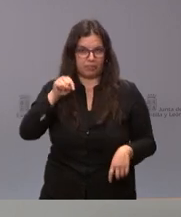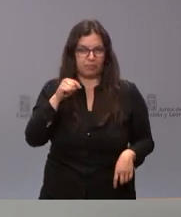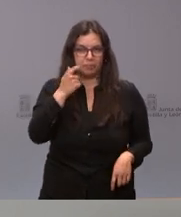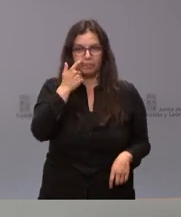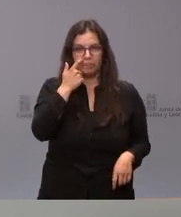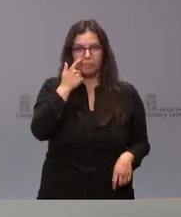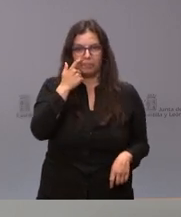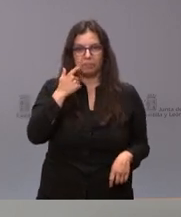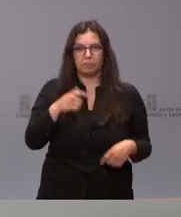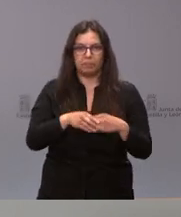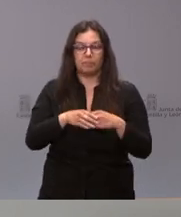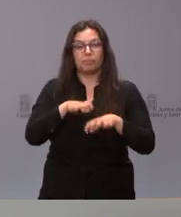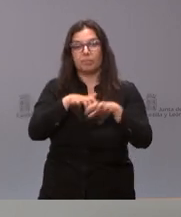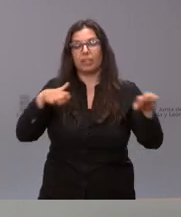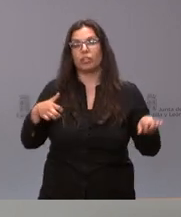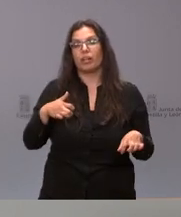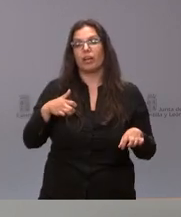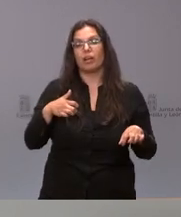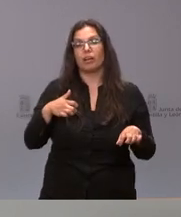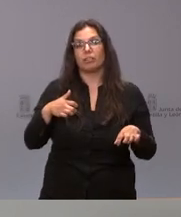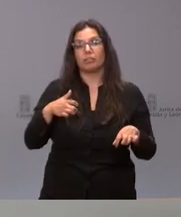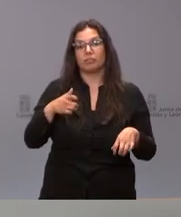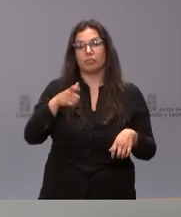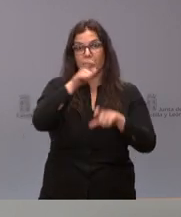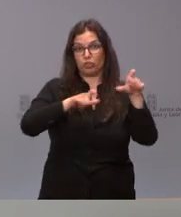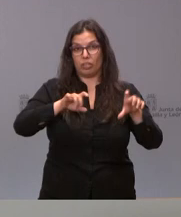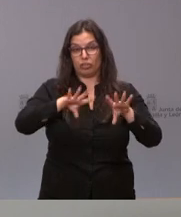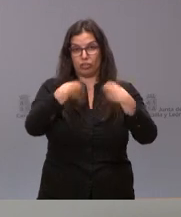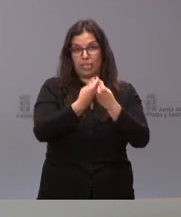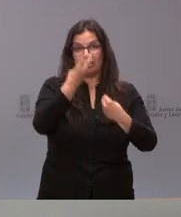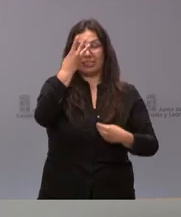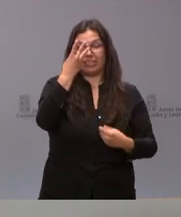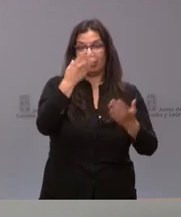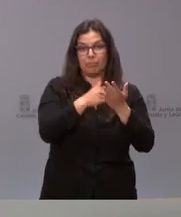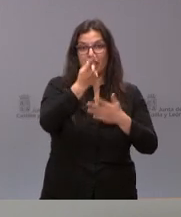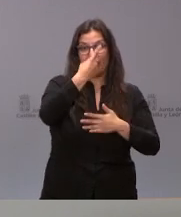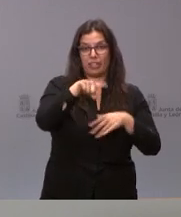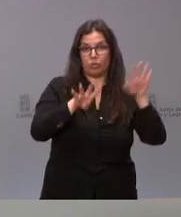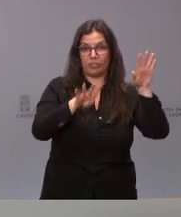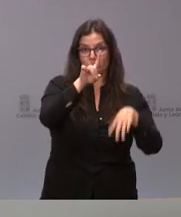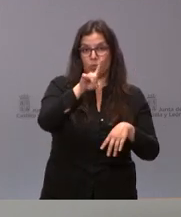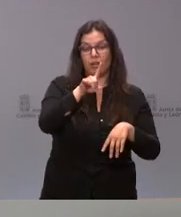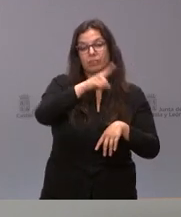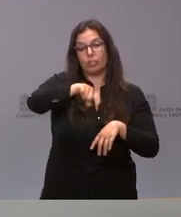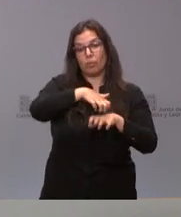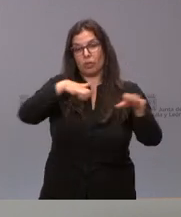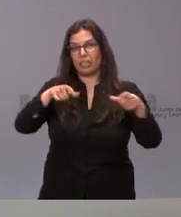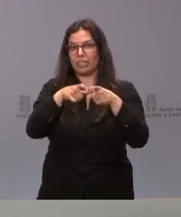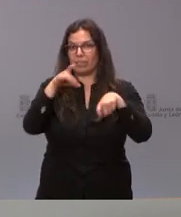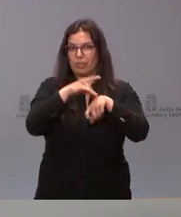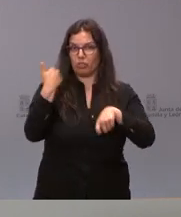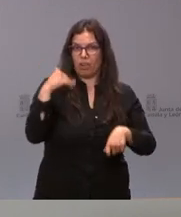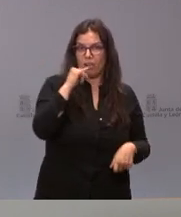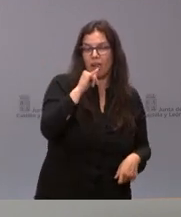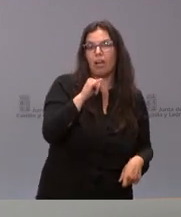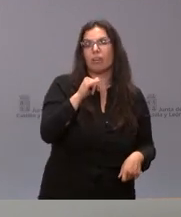La mayor parte de las 3.191 personas procedentes de Ucrania ya tienen la tarjeta sanitaria y muchos